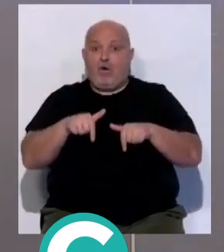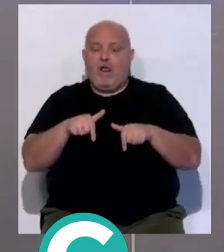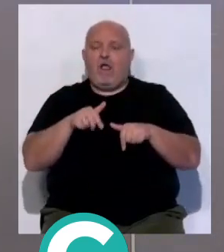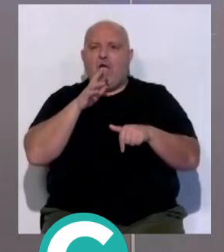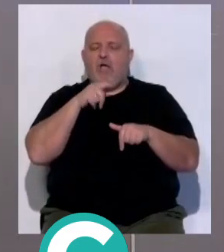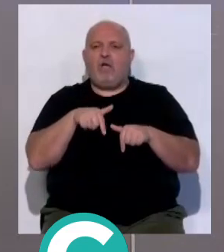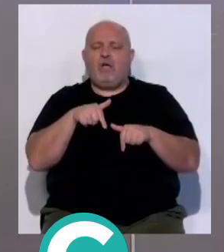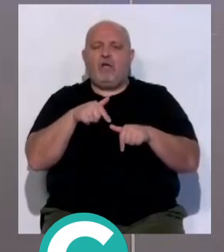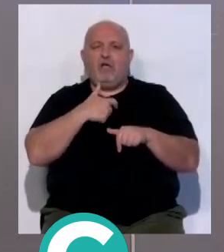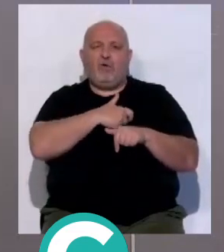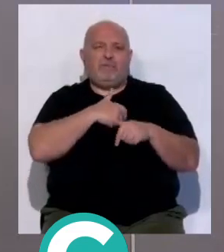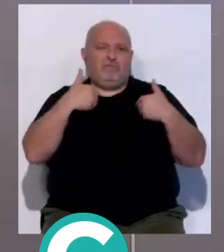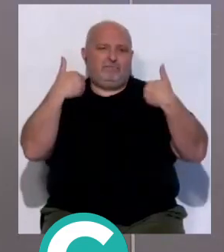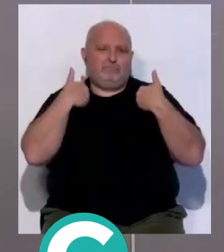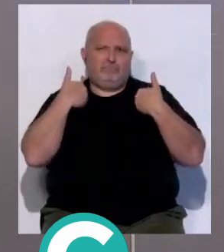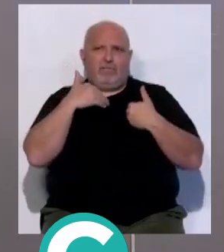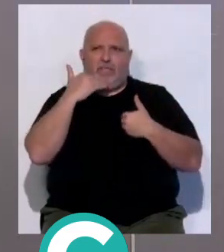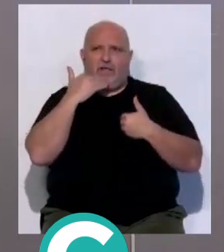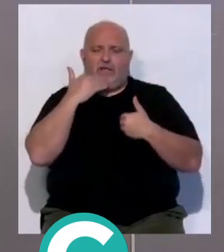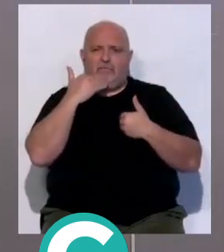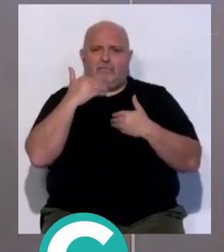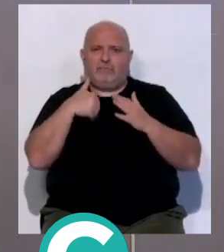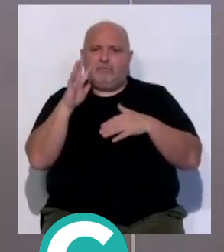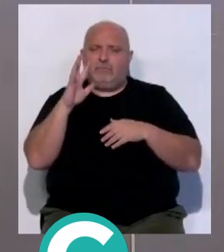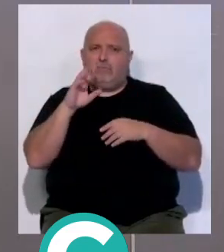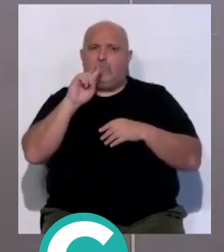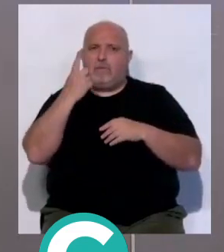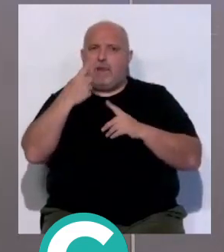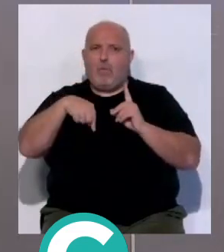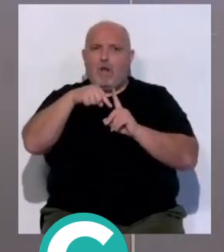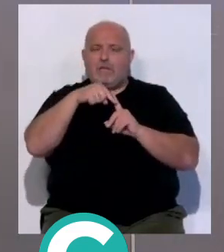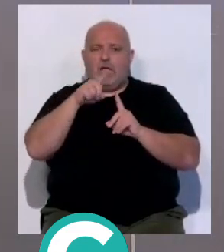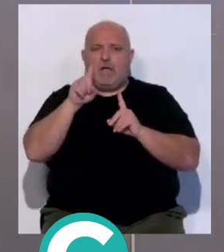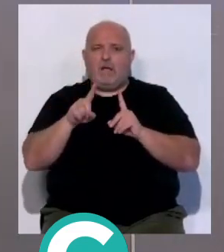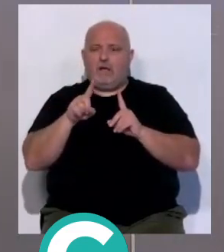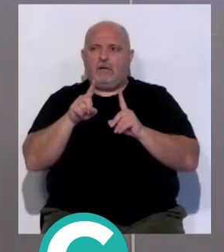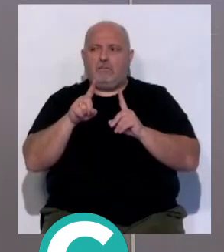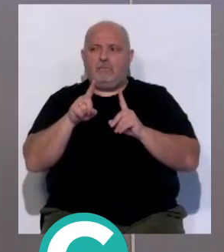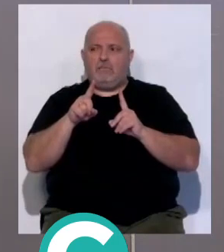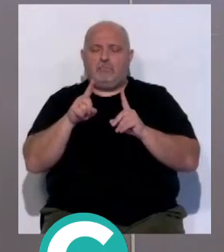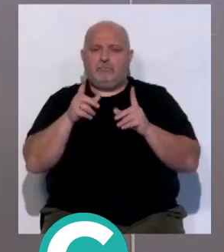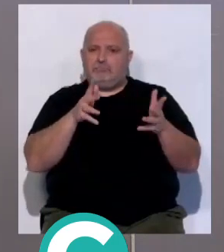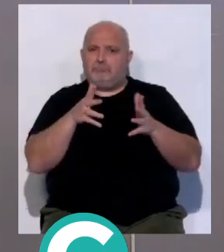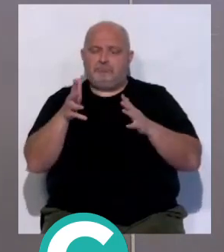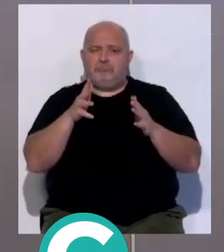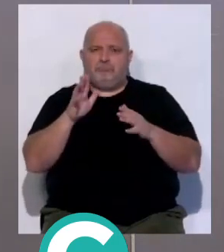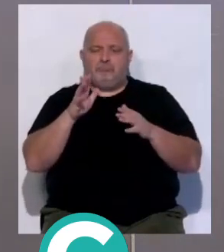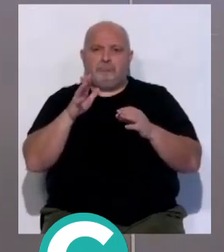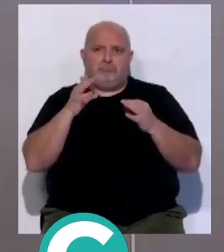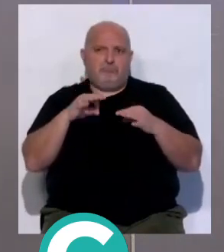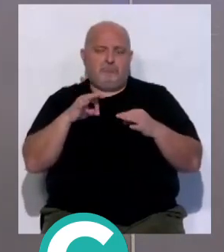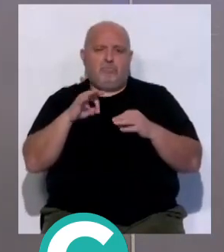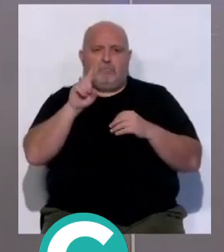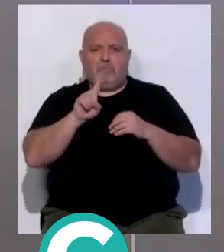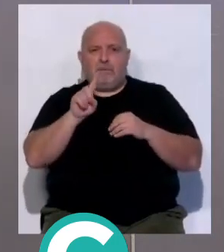Ahora el comité de... Han pasado, fíjense, fue en la primera vuelta, aunque ahora es asimétrica, no es la